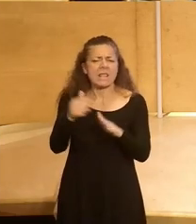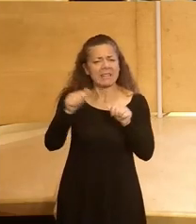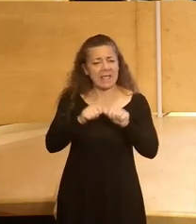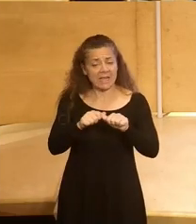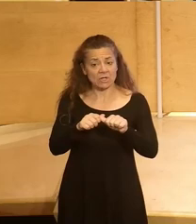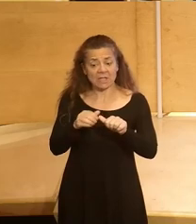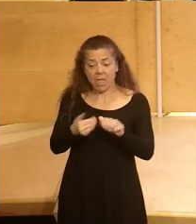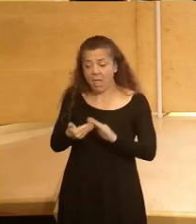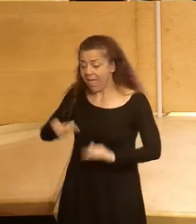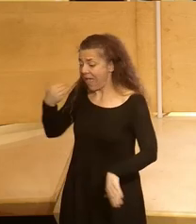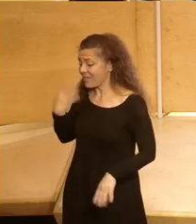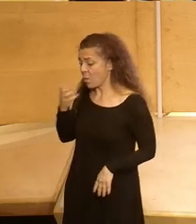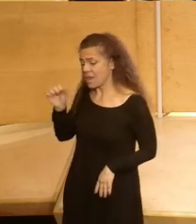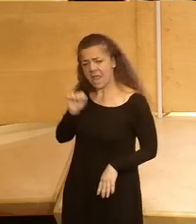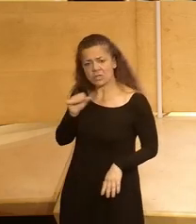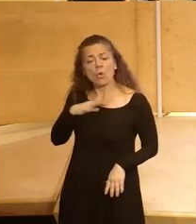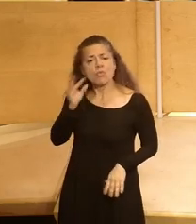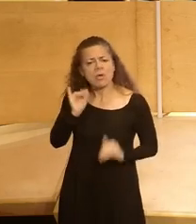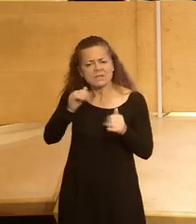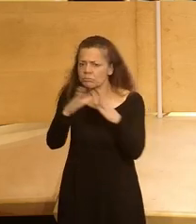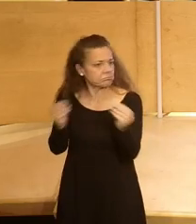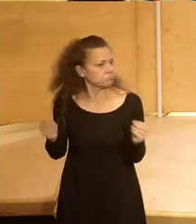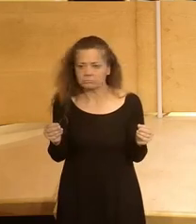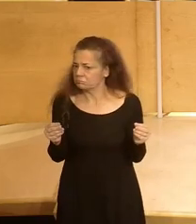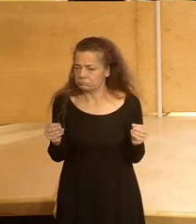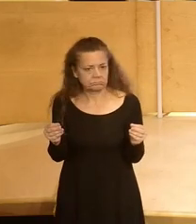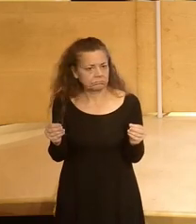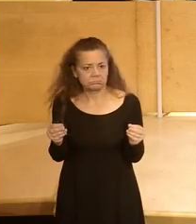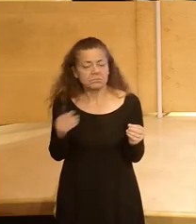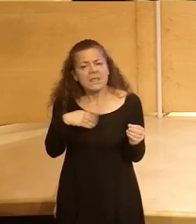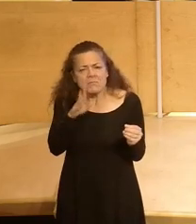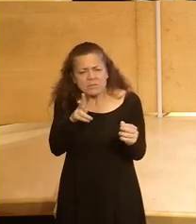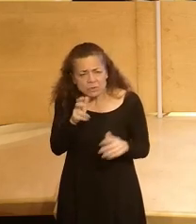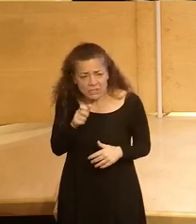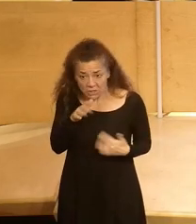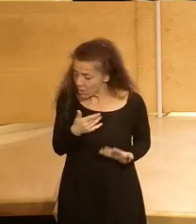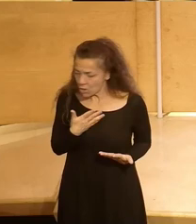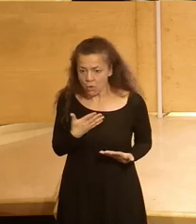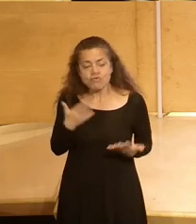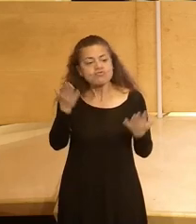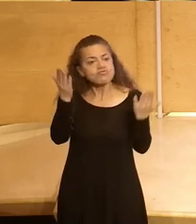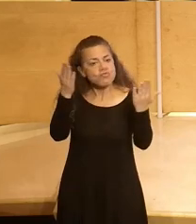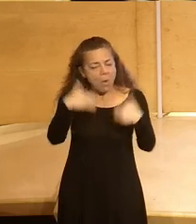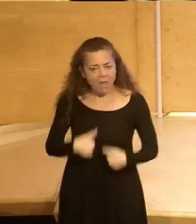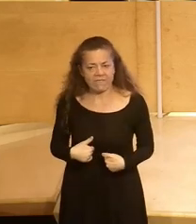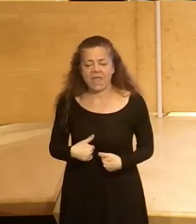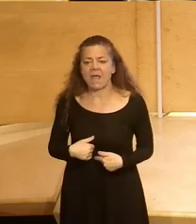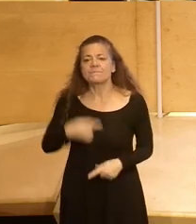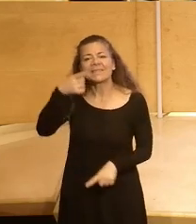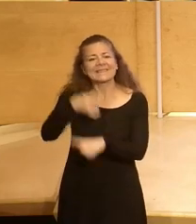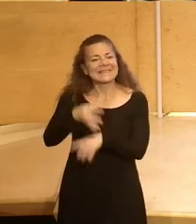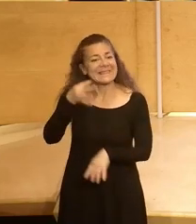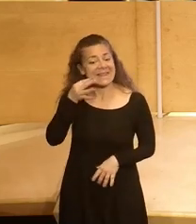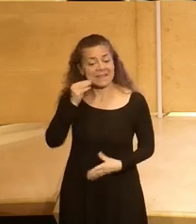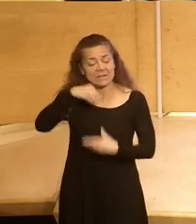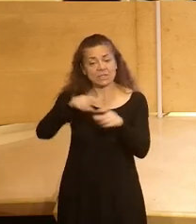cuarenta años las mujeres no íbamos a la universidad no teníamos los mismos derechos que tenemos no teníamos no había directivas en las